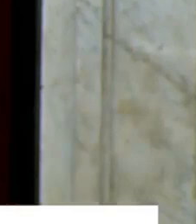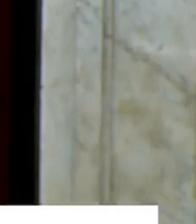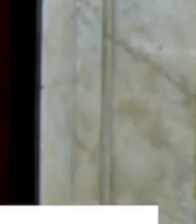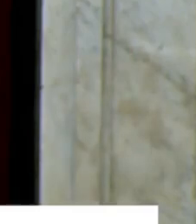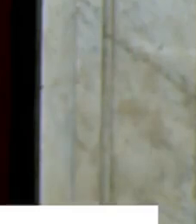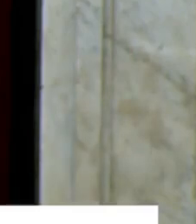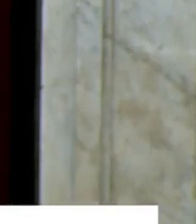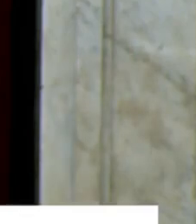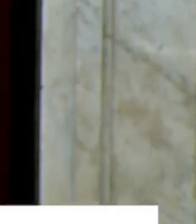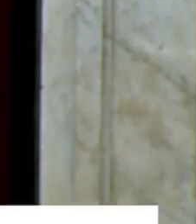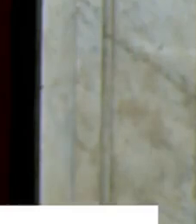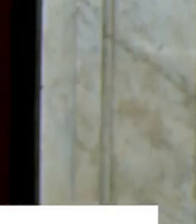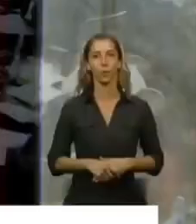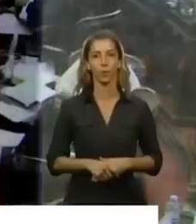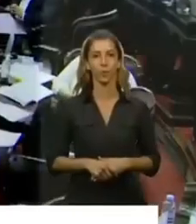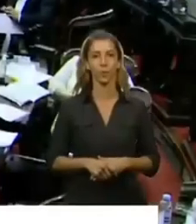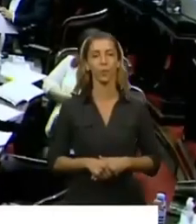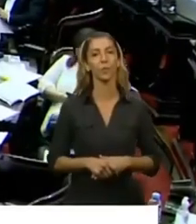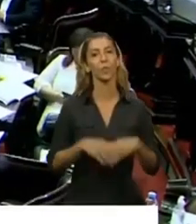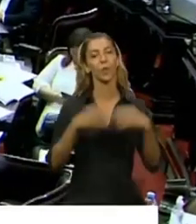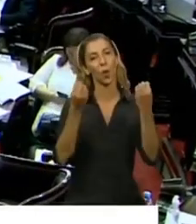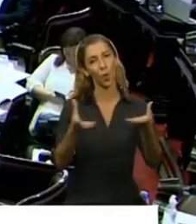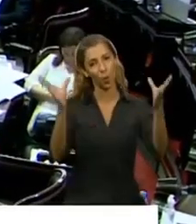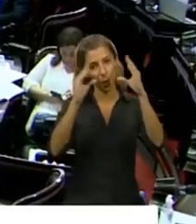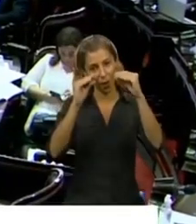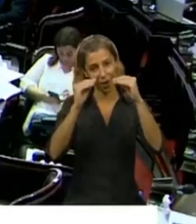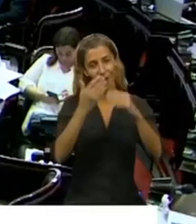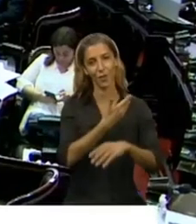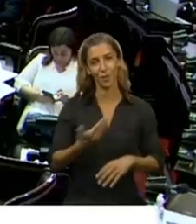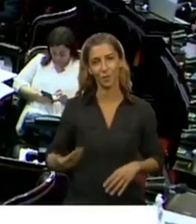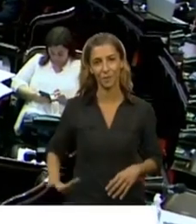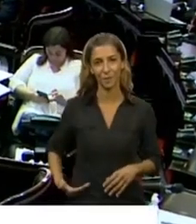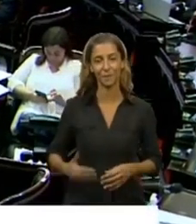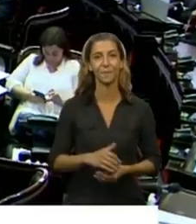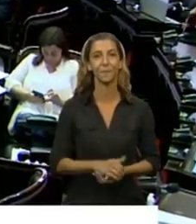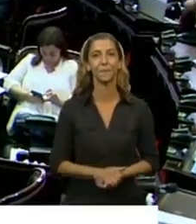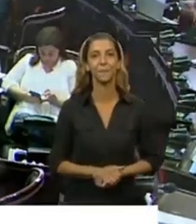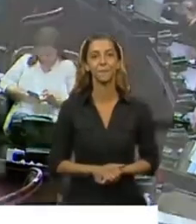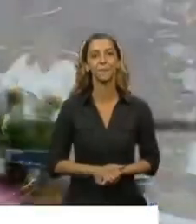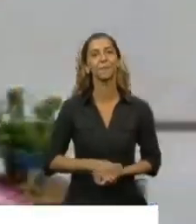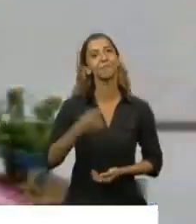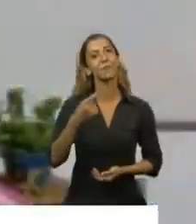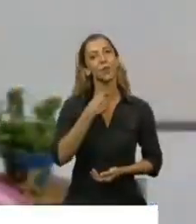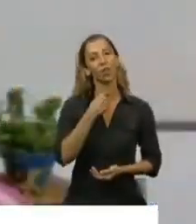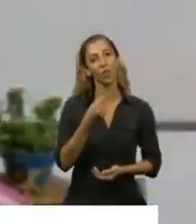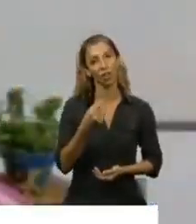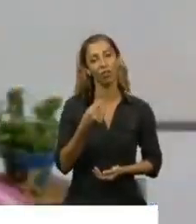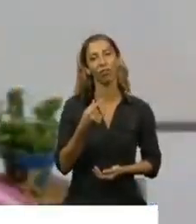Muy buenas noches, señor presidente. En primer lugar, quiero hacer el reconocimiento